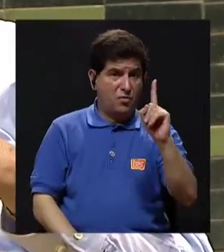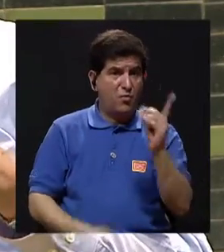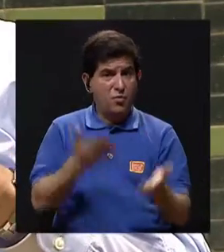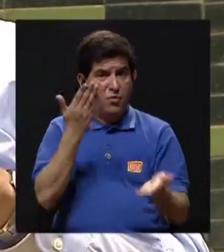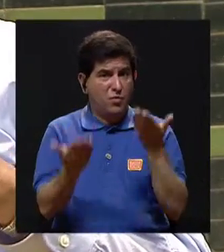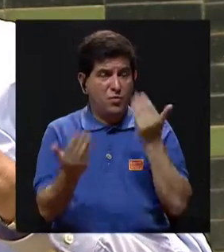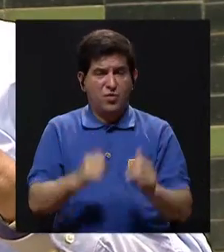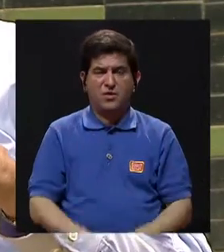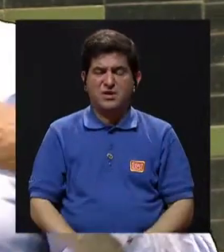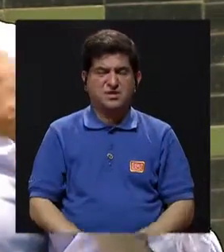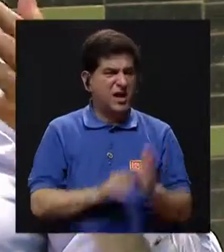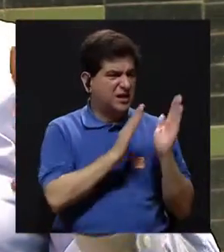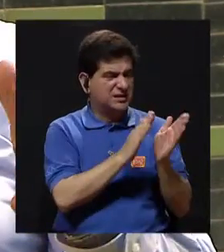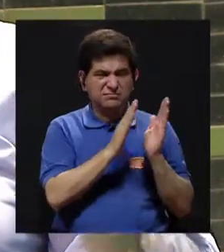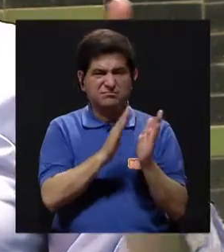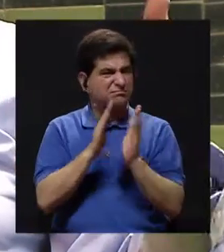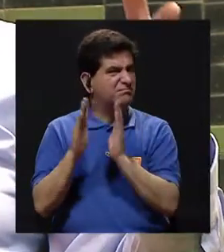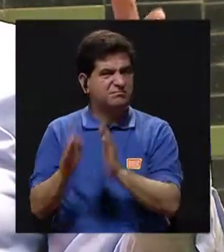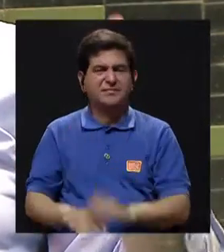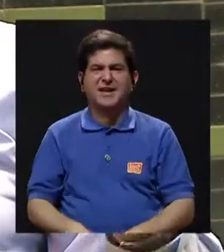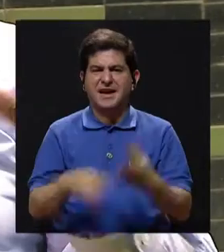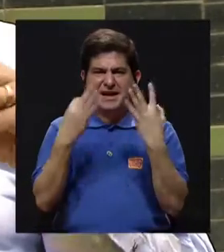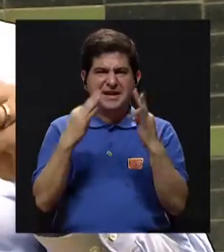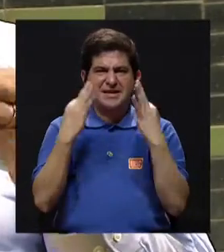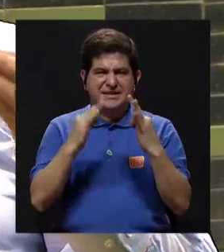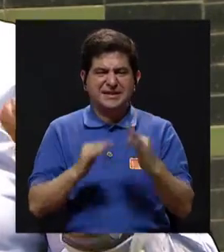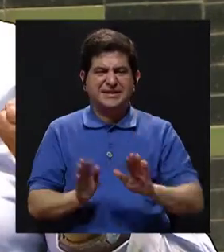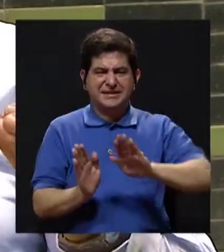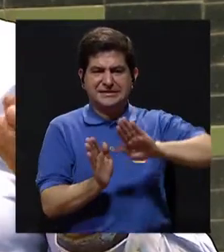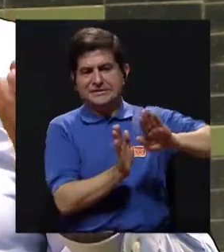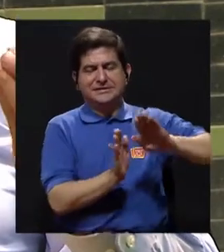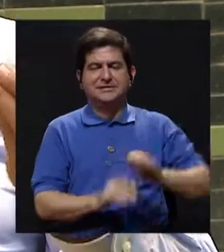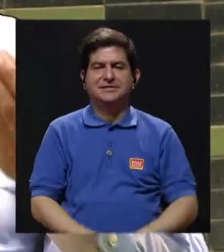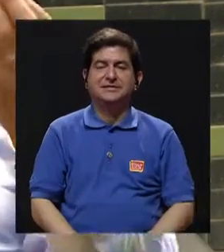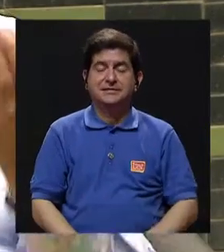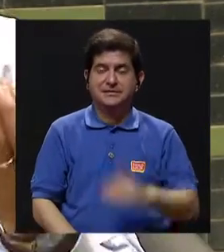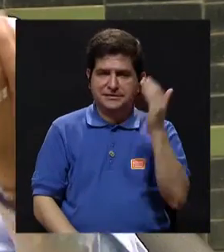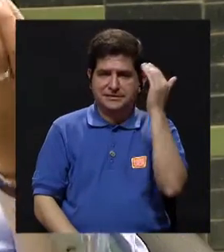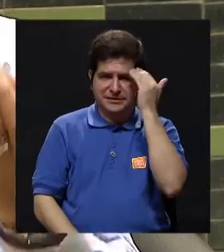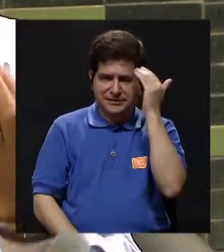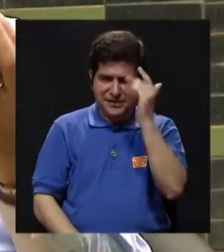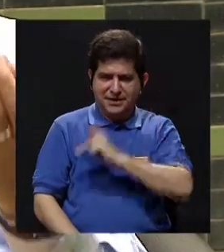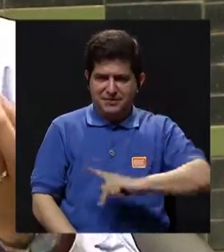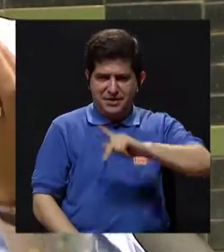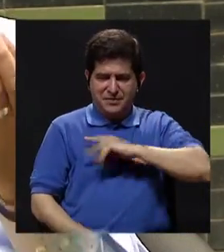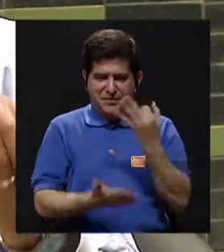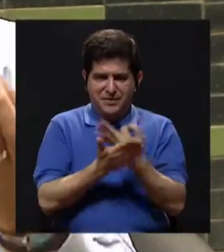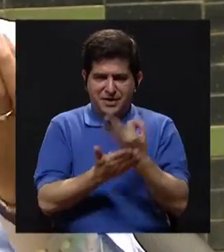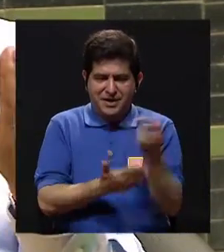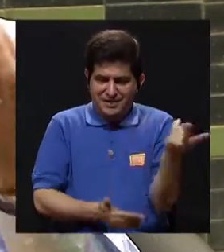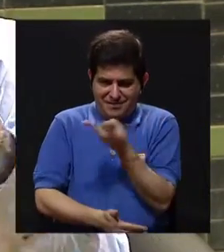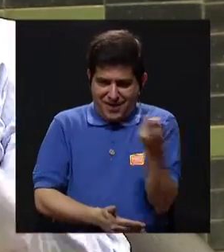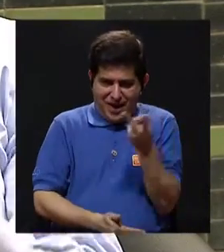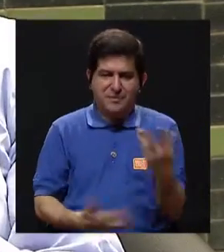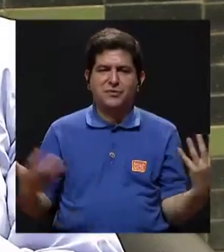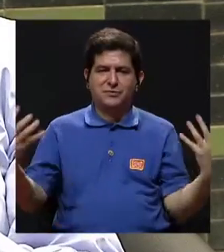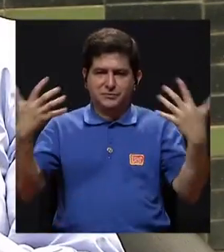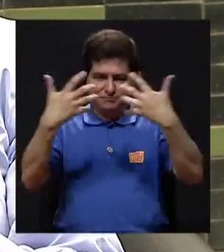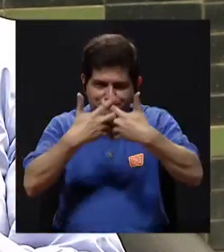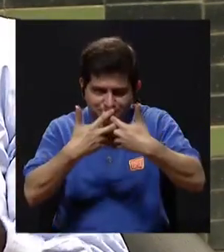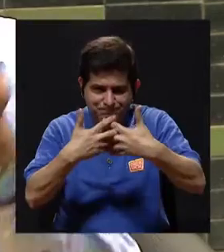era muy desordenadillo, tratar de mantenerse. Dos, conozcan la personalidad financiera de ambos y